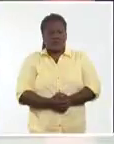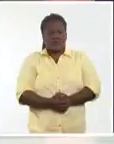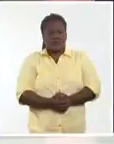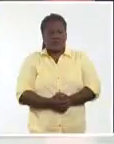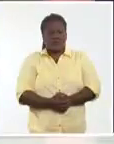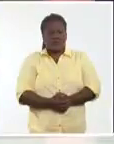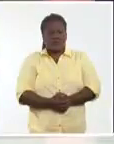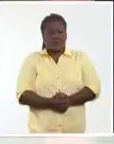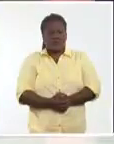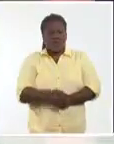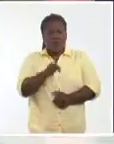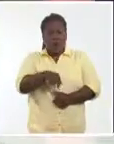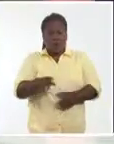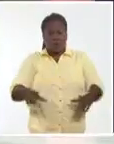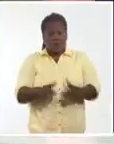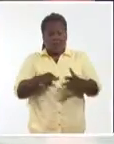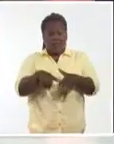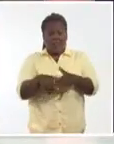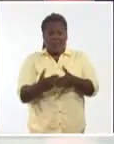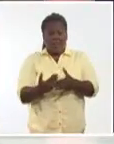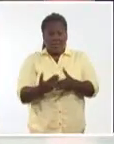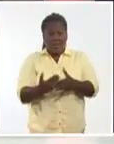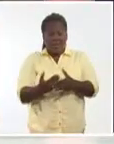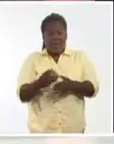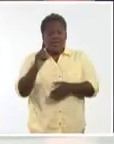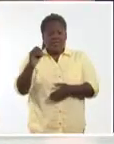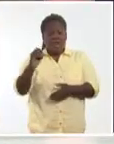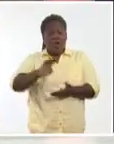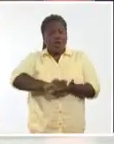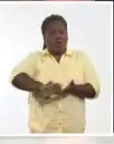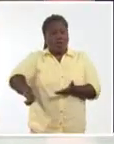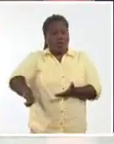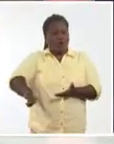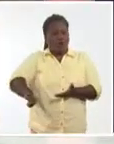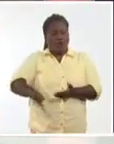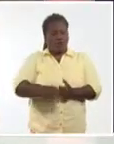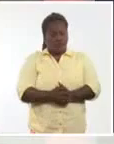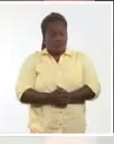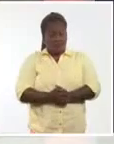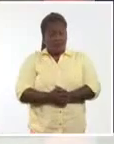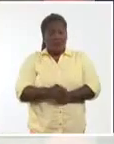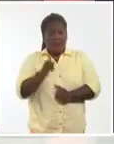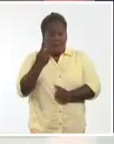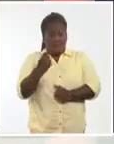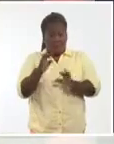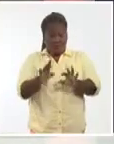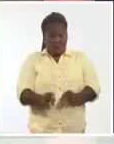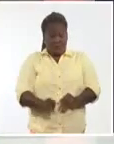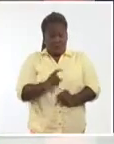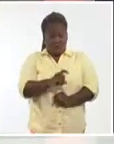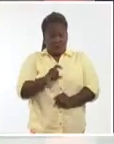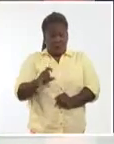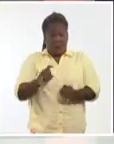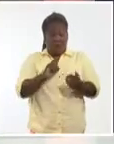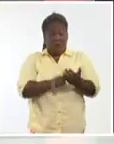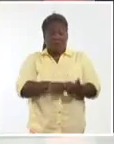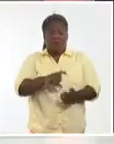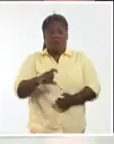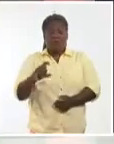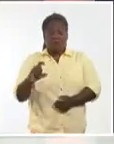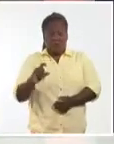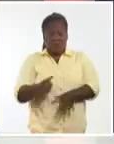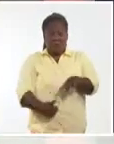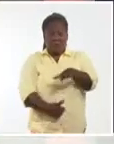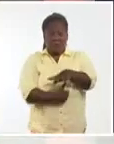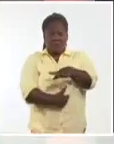Y hoy se celebra el Día de la Cero Discriminación. A propósito, el primer secretario del Comité Central del Partido Comunista de Cuba y